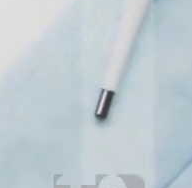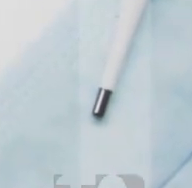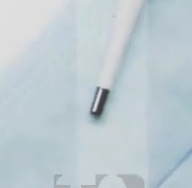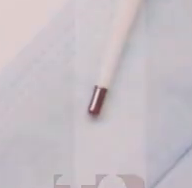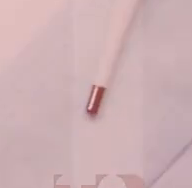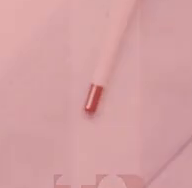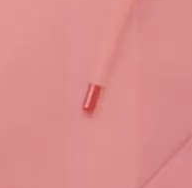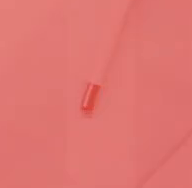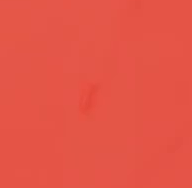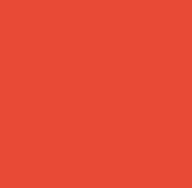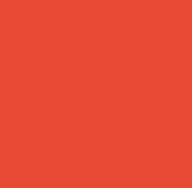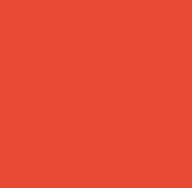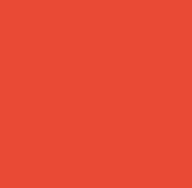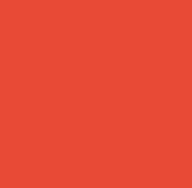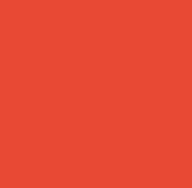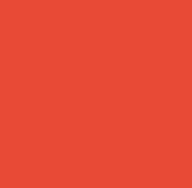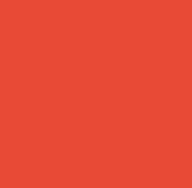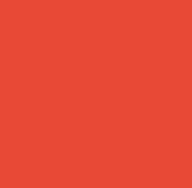Por Tu Salud.